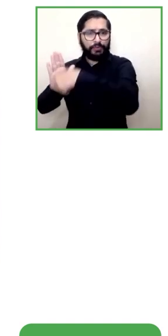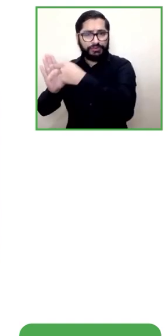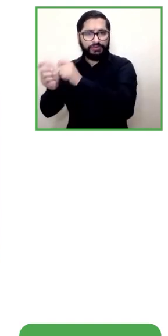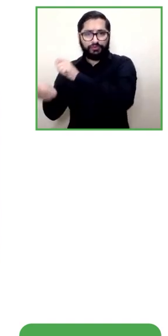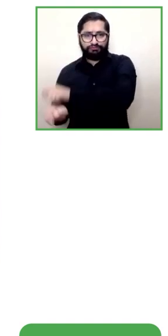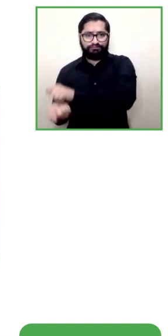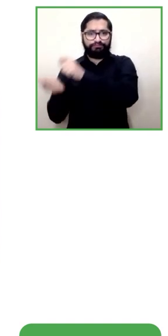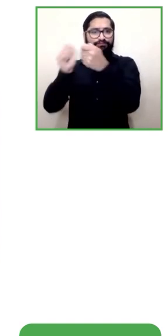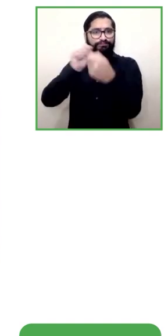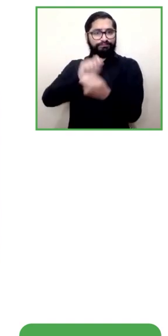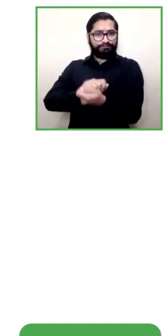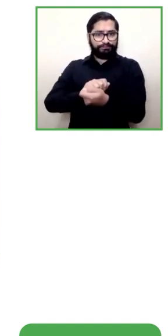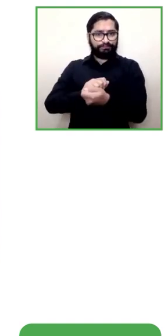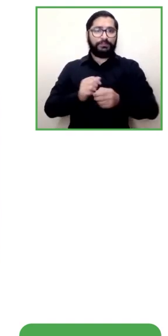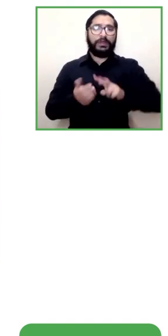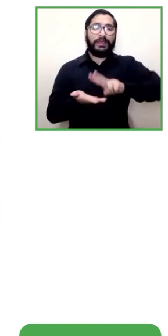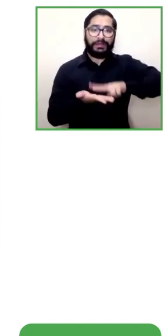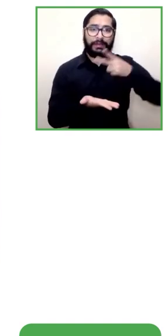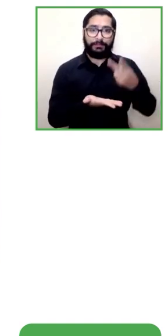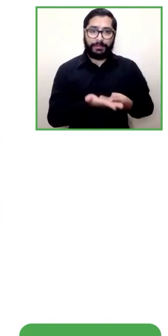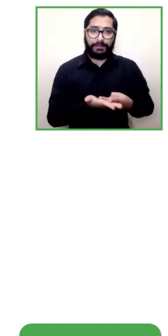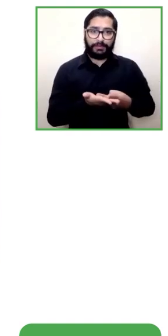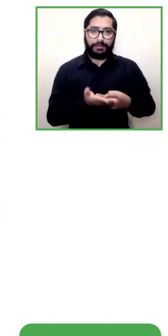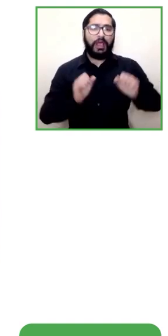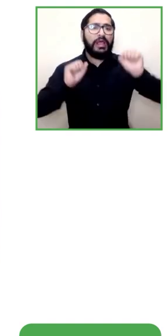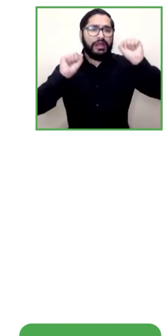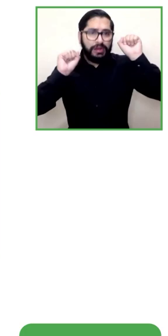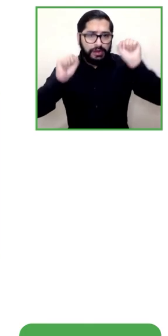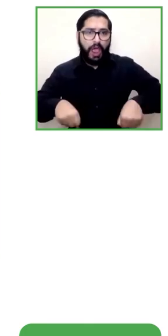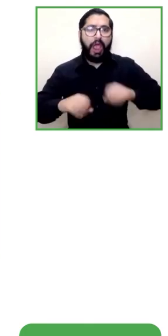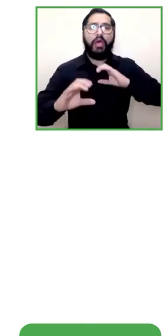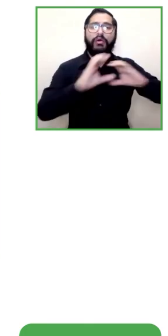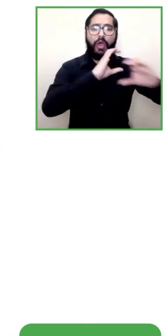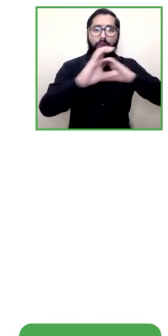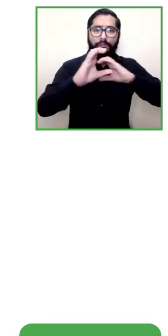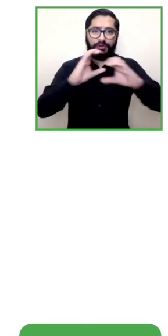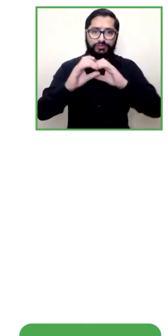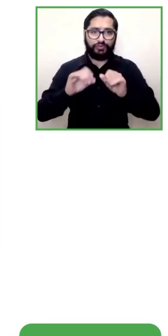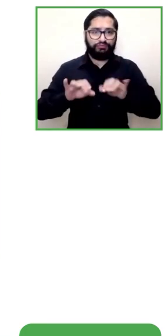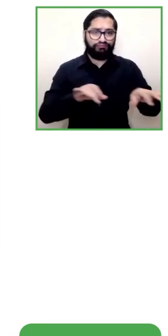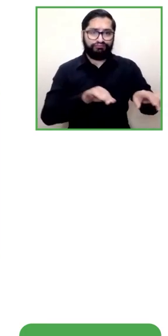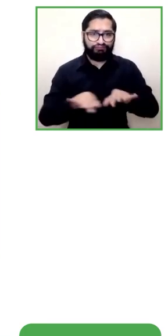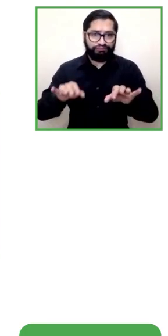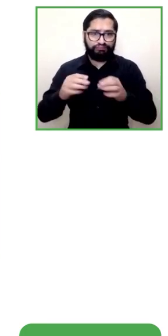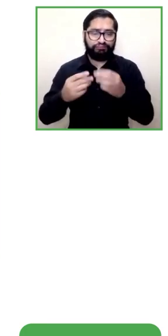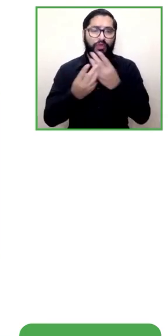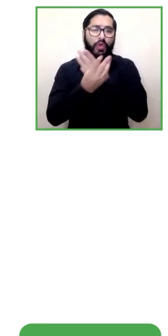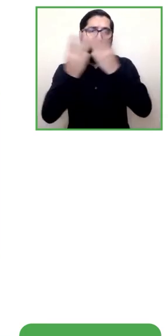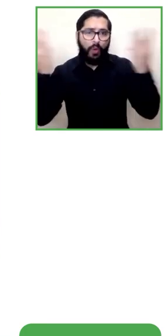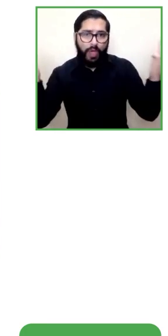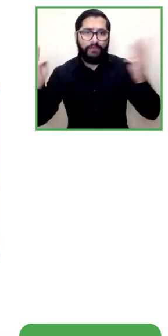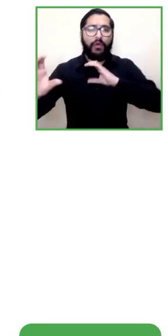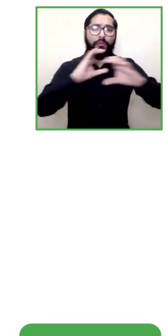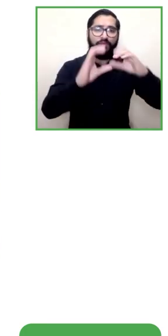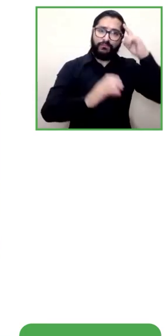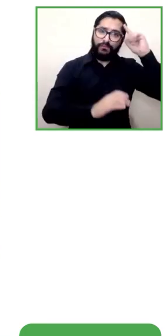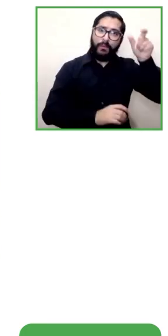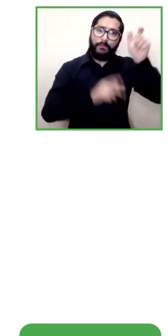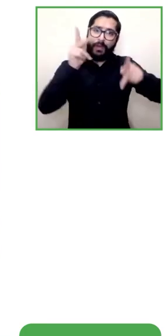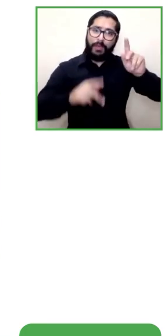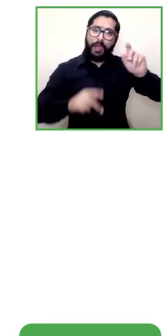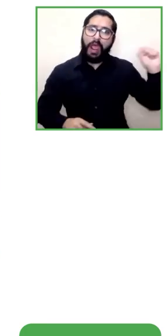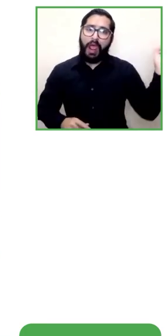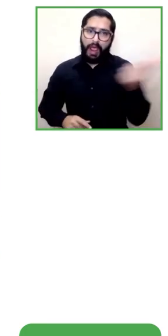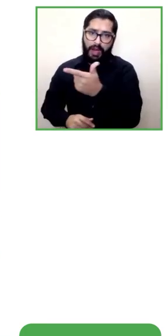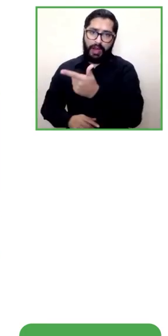comunicación a través de una plataforma o de la web o la aplicación para la comunicación de las personas sordas nosotros lo